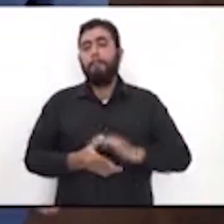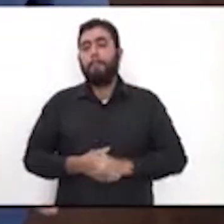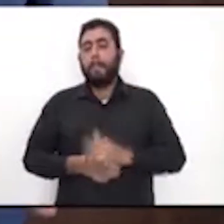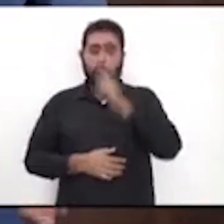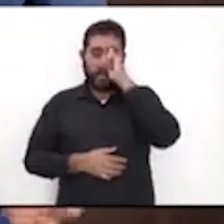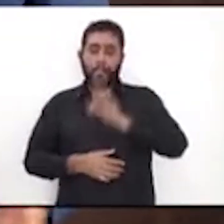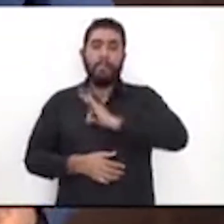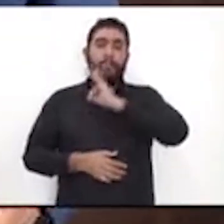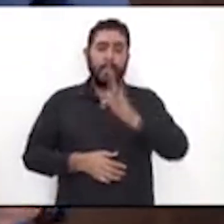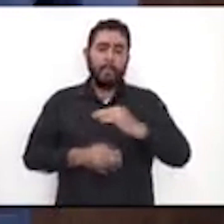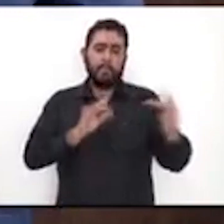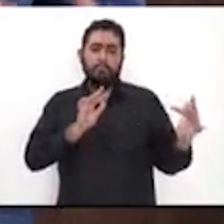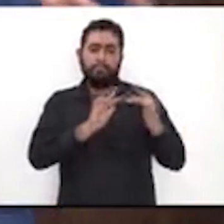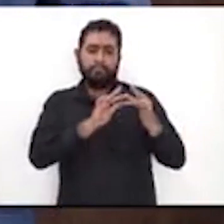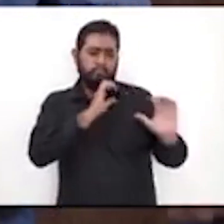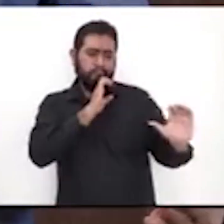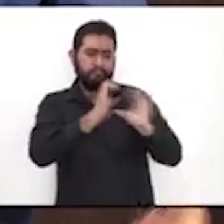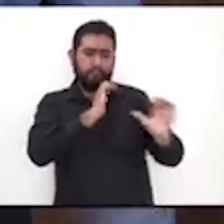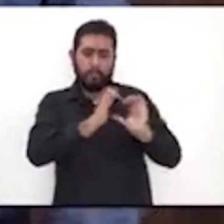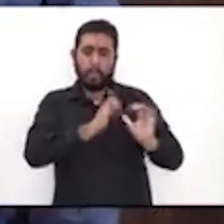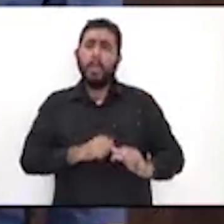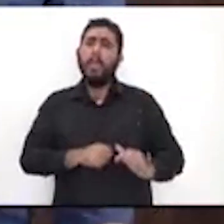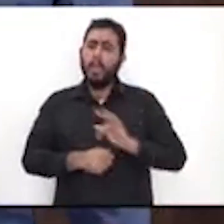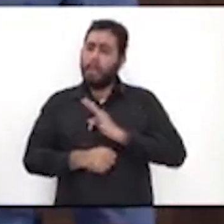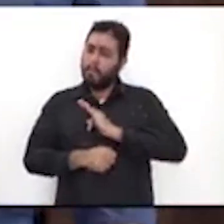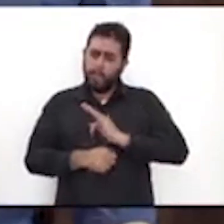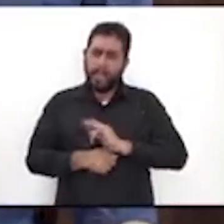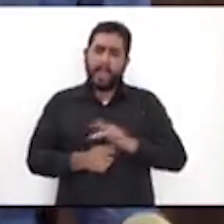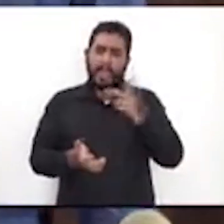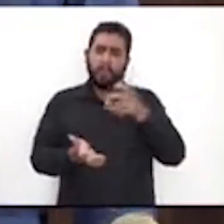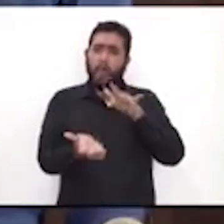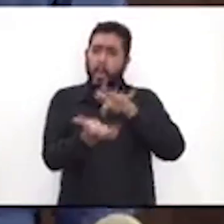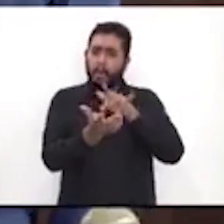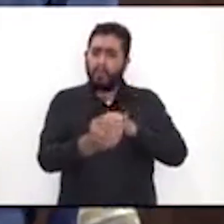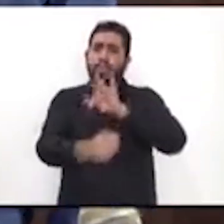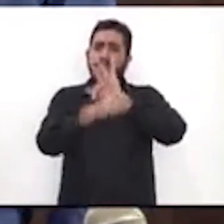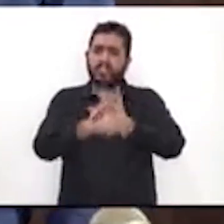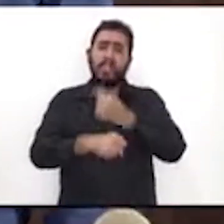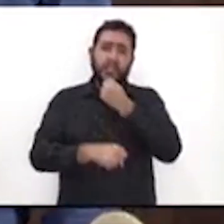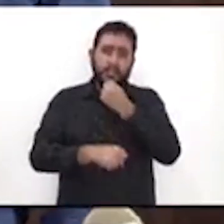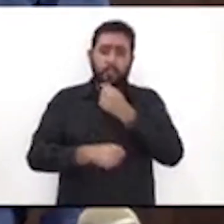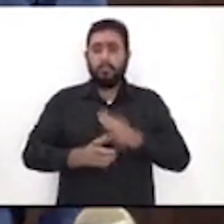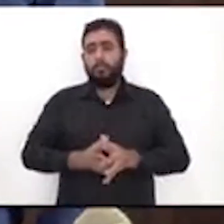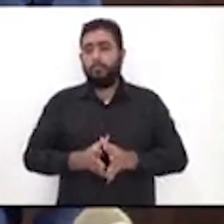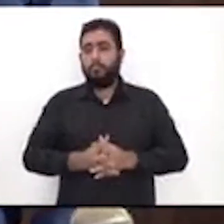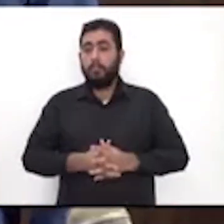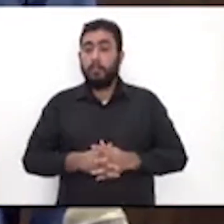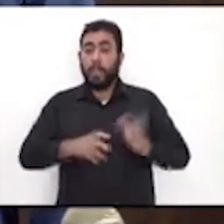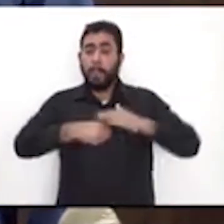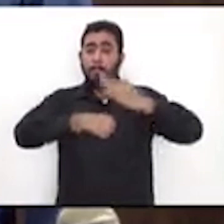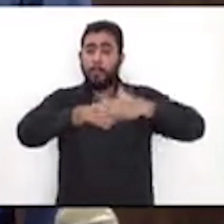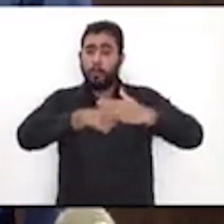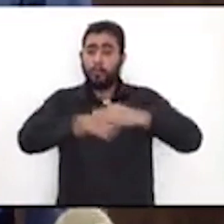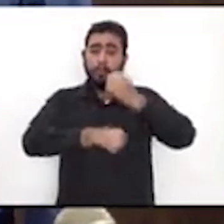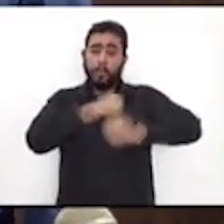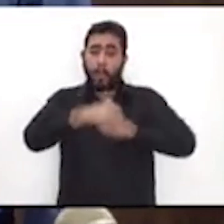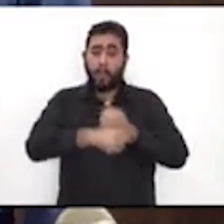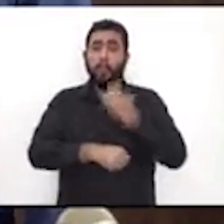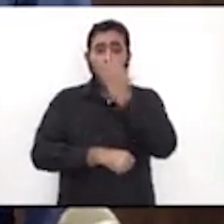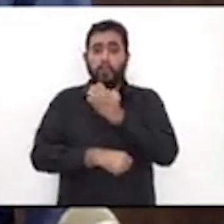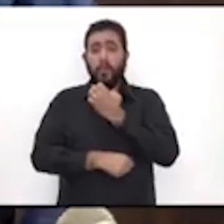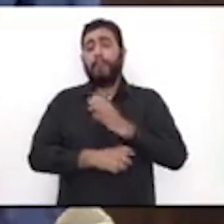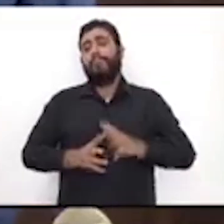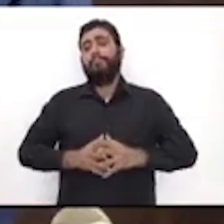para tener todo su apoyo para este próximo ciclo escolar.